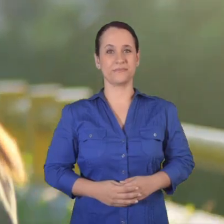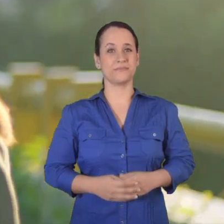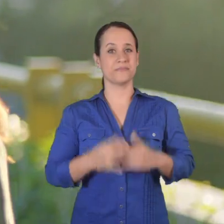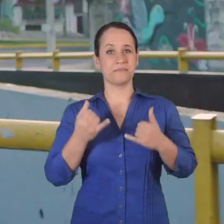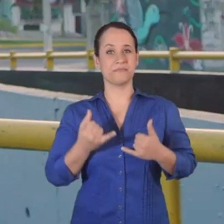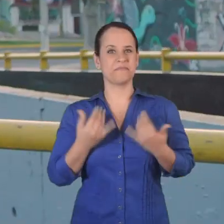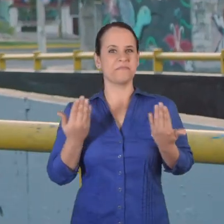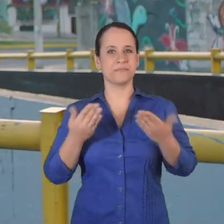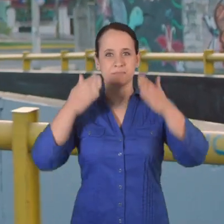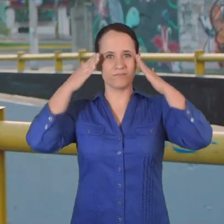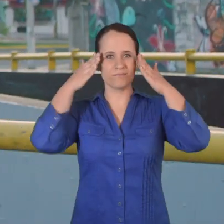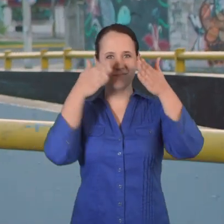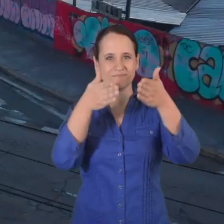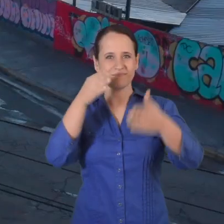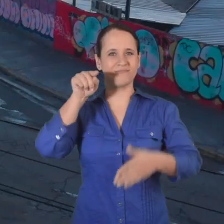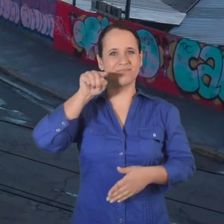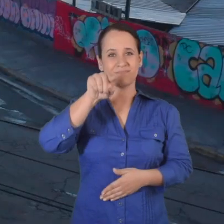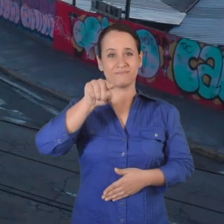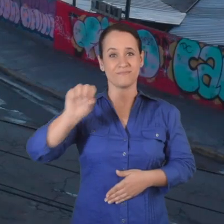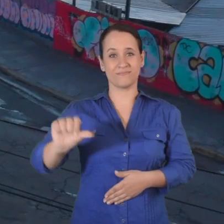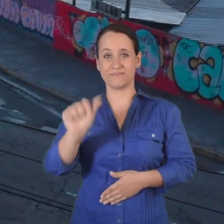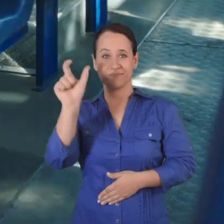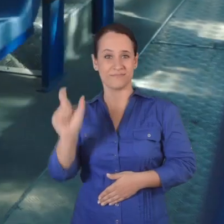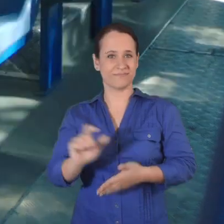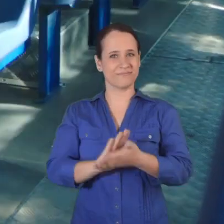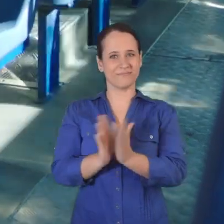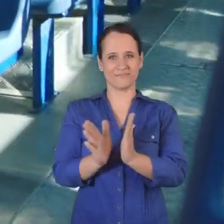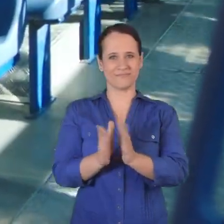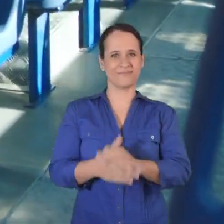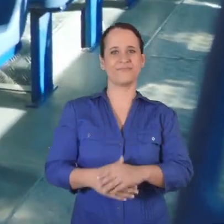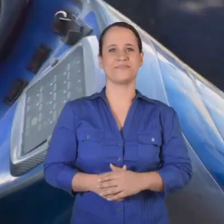Esta vez se trata de ti, de nadie más.